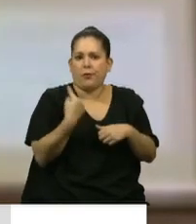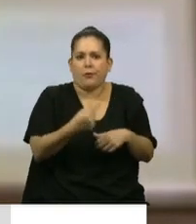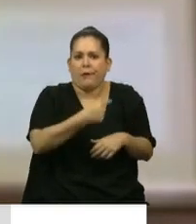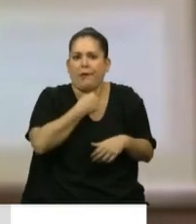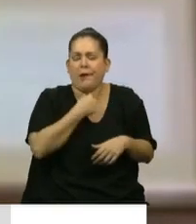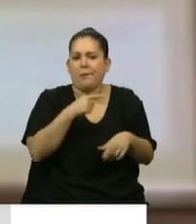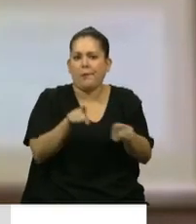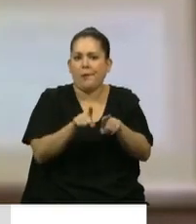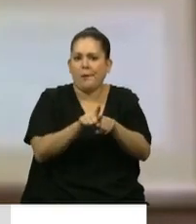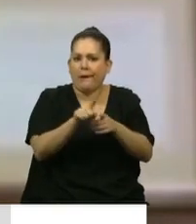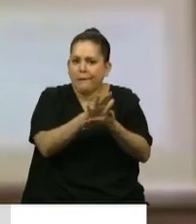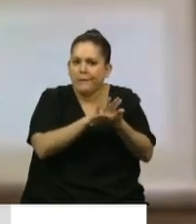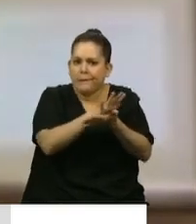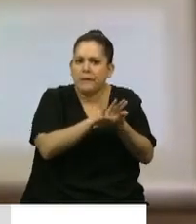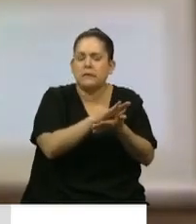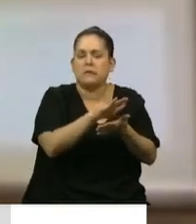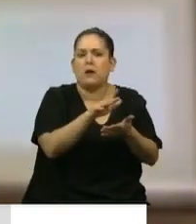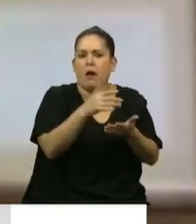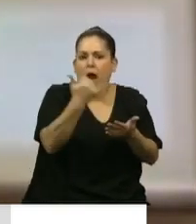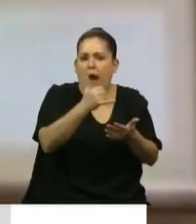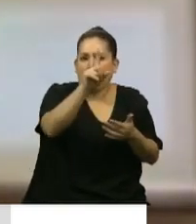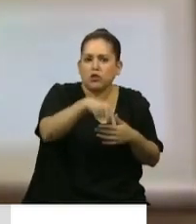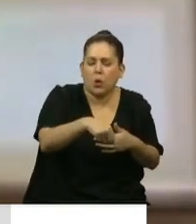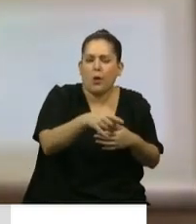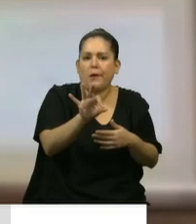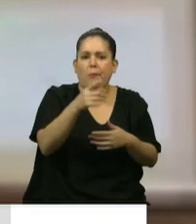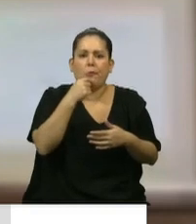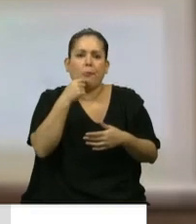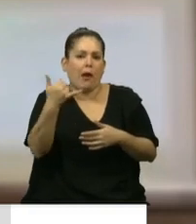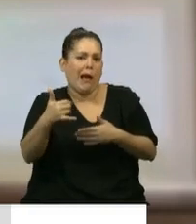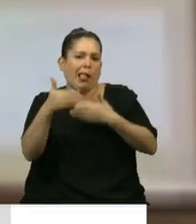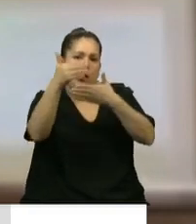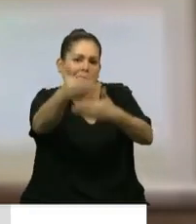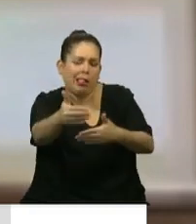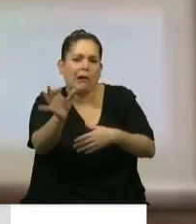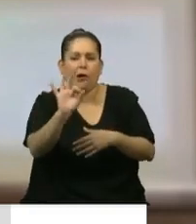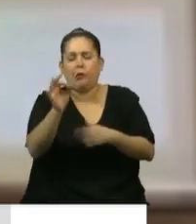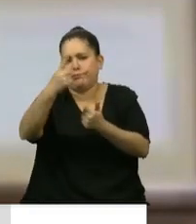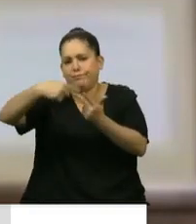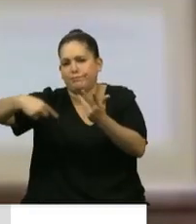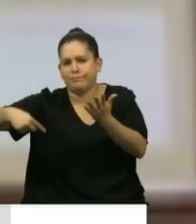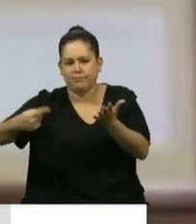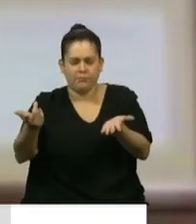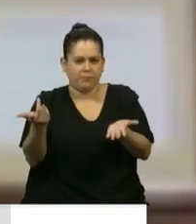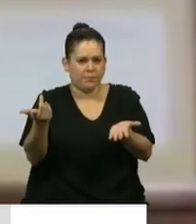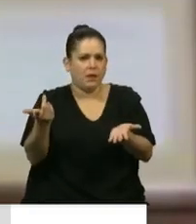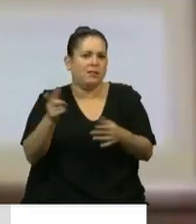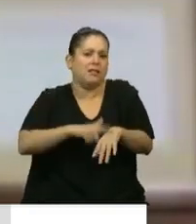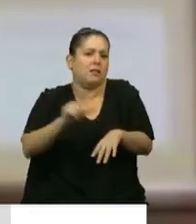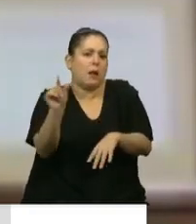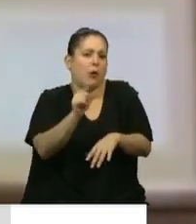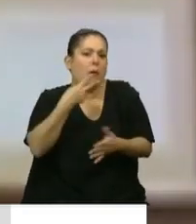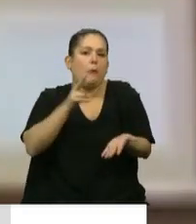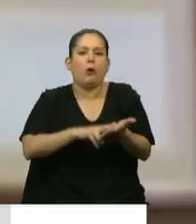paliarla en sus consecuencias por el lado de exenciones o de evasiones temporarias de